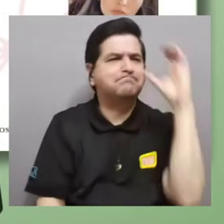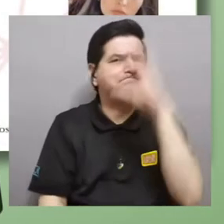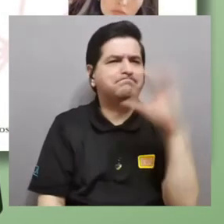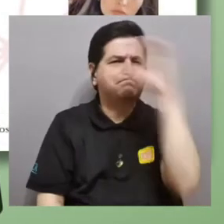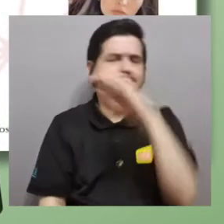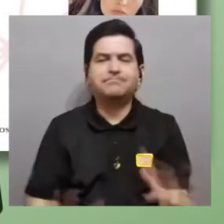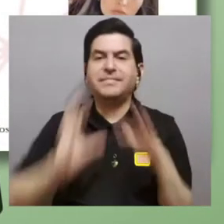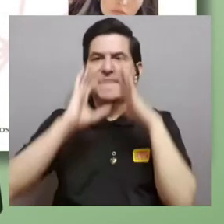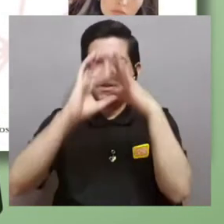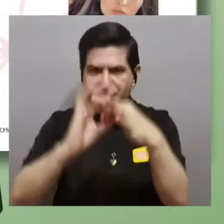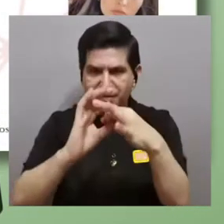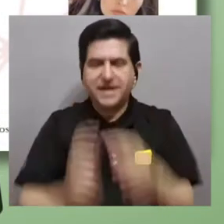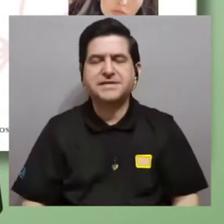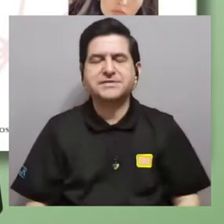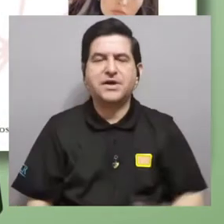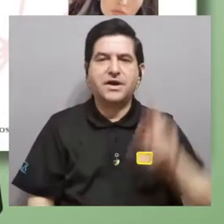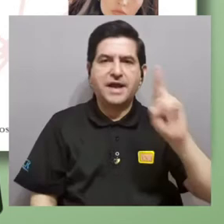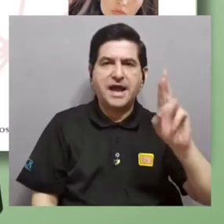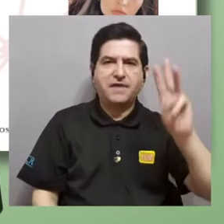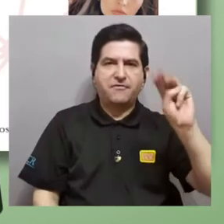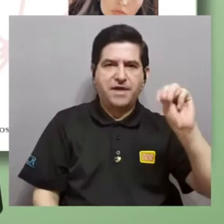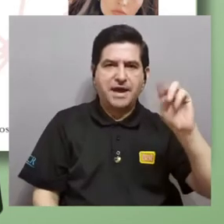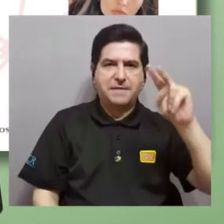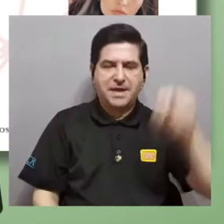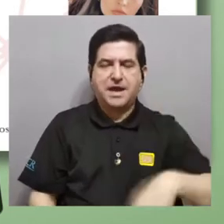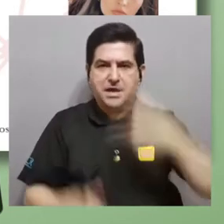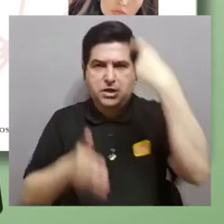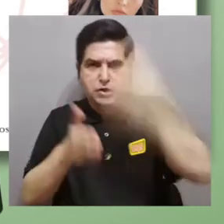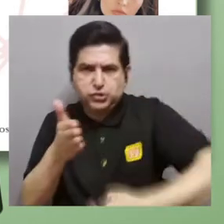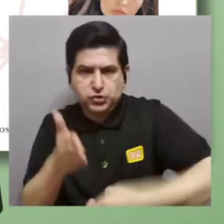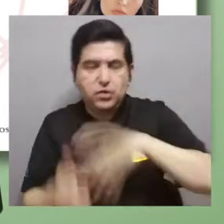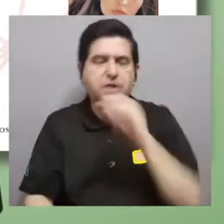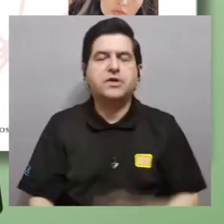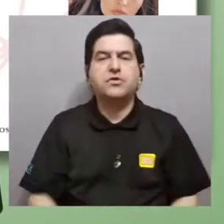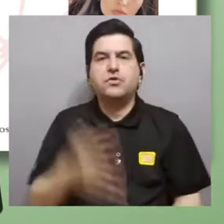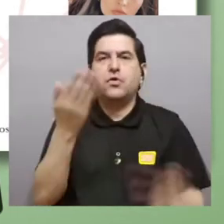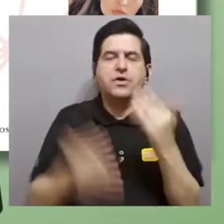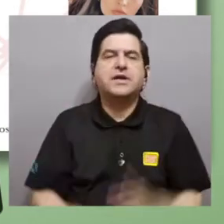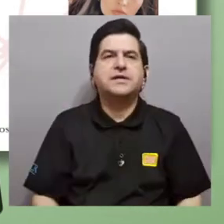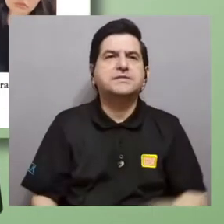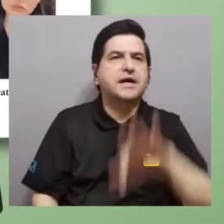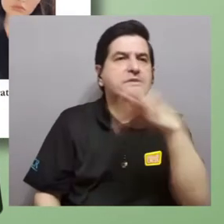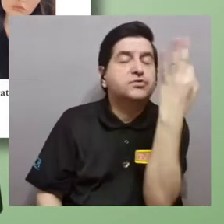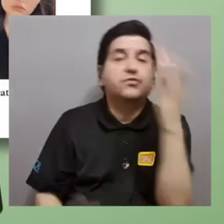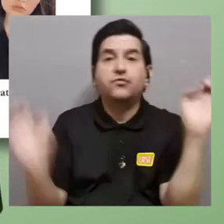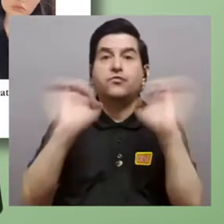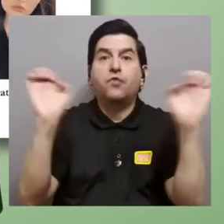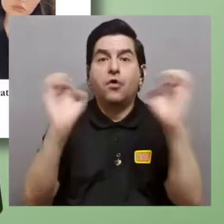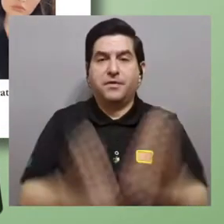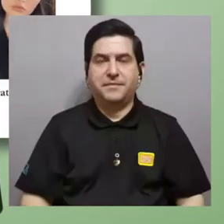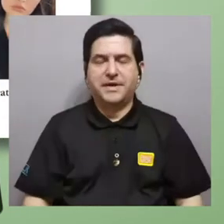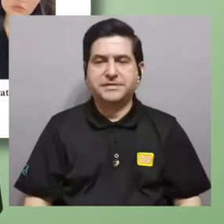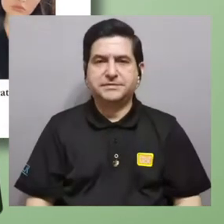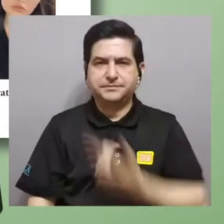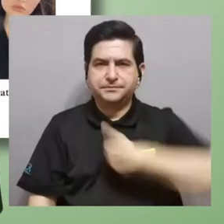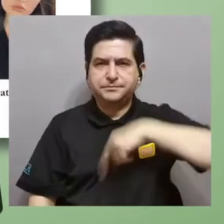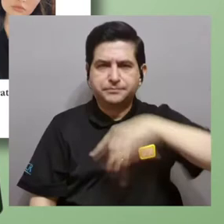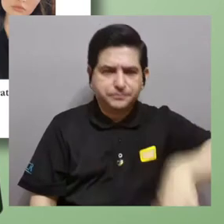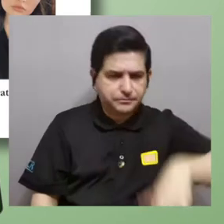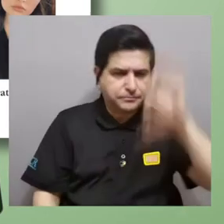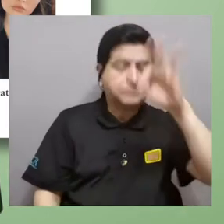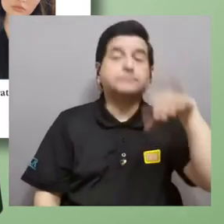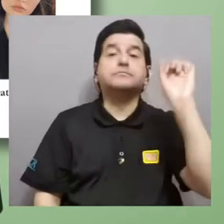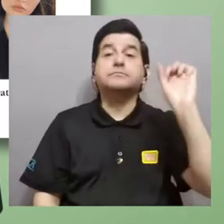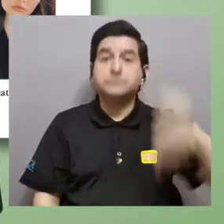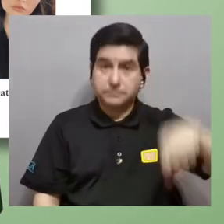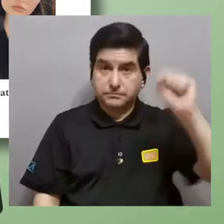en tratar de buscar la relación entre la resonancia magnética en estado sólido y posibles fuentes de energía. Porque algo que nos